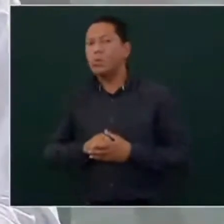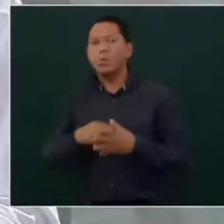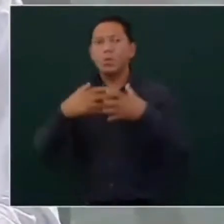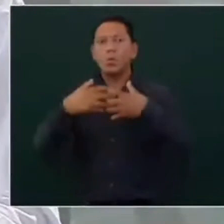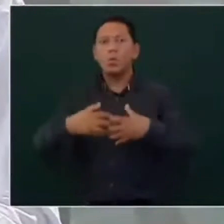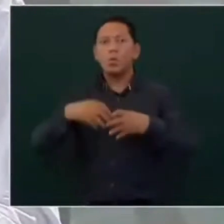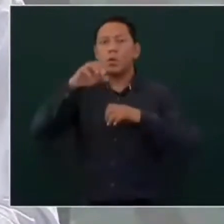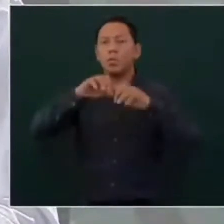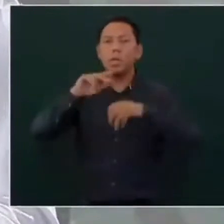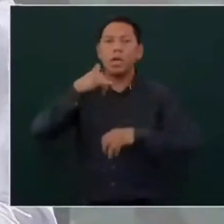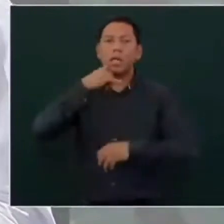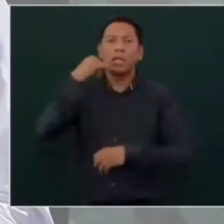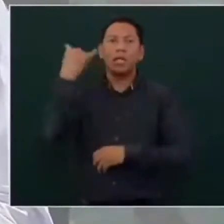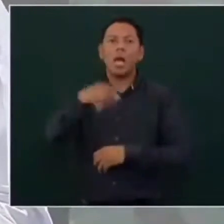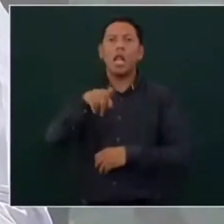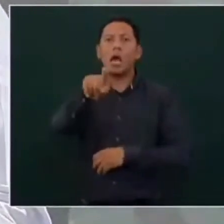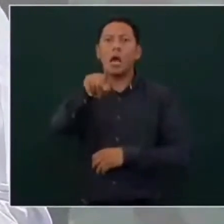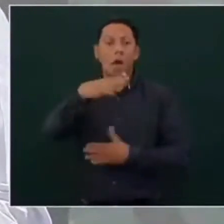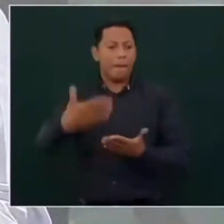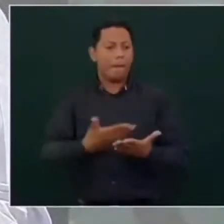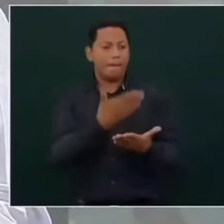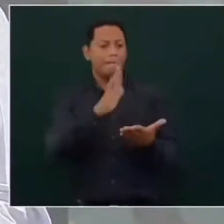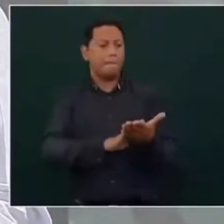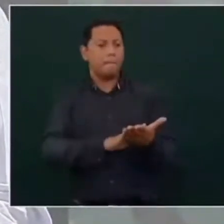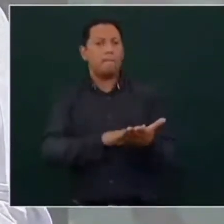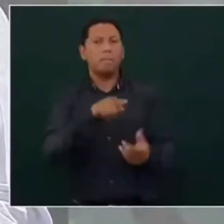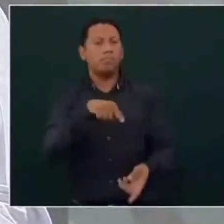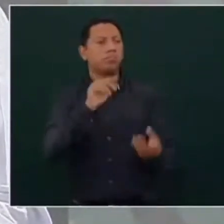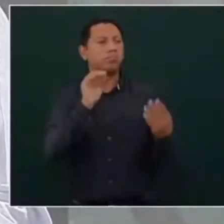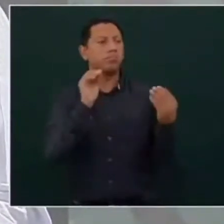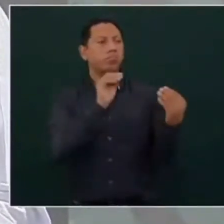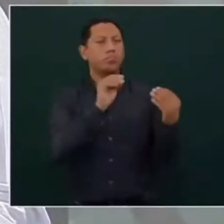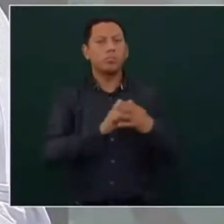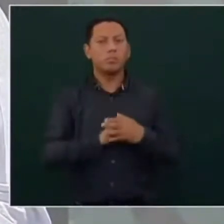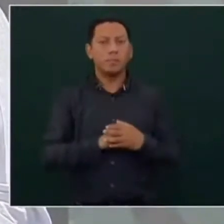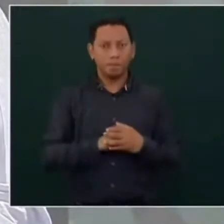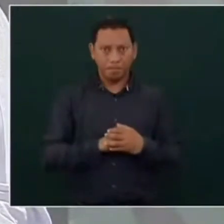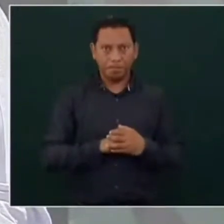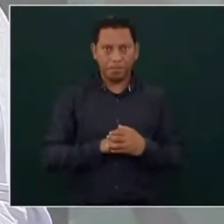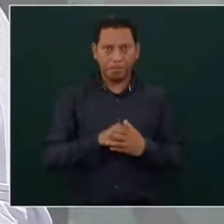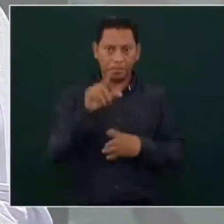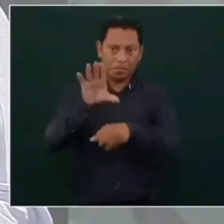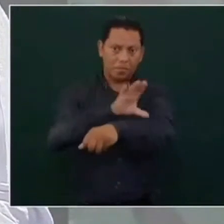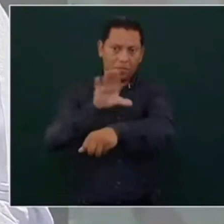empresa italiana de energía eléctrica